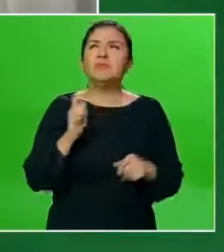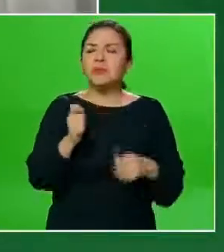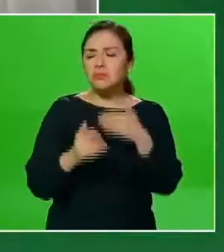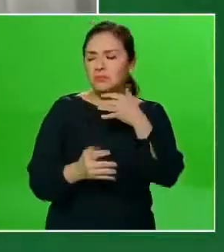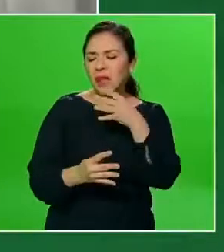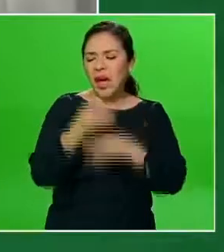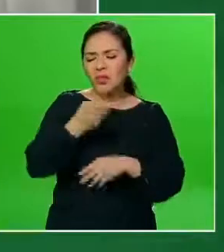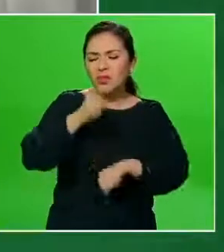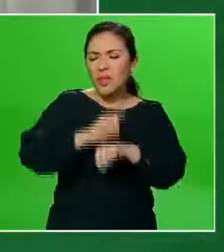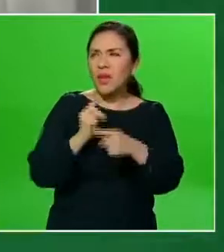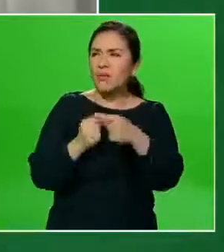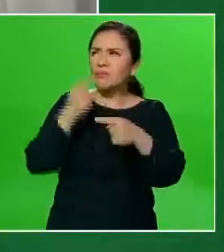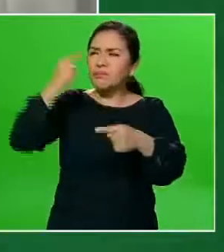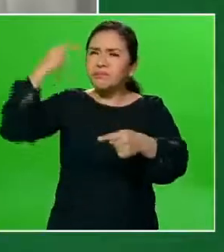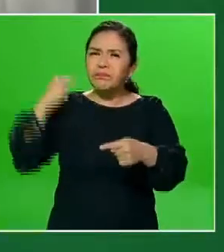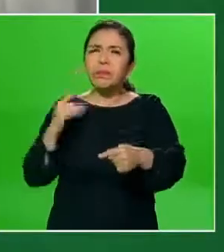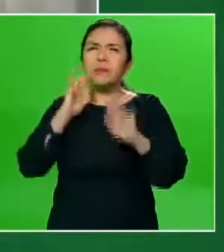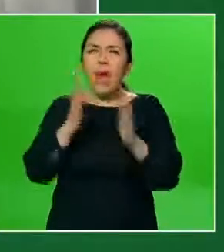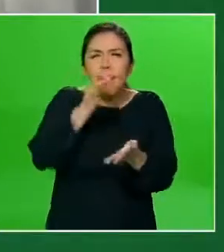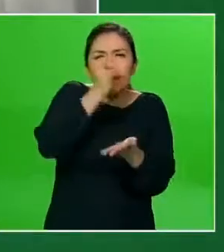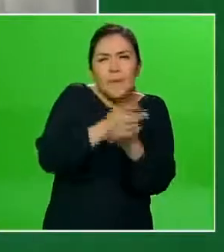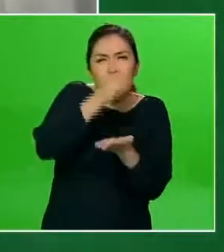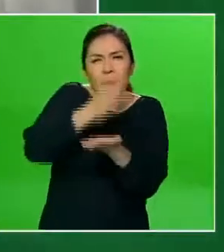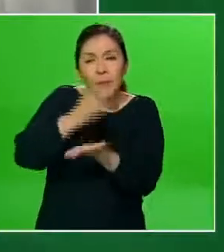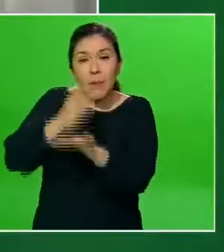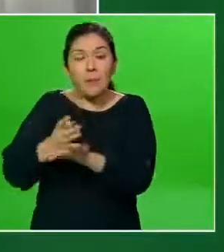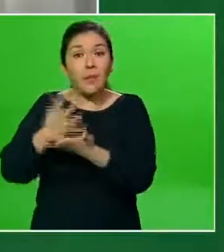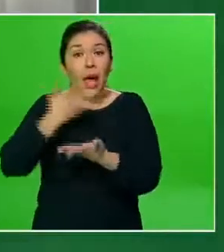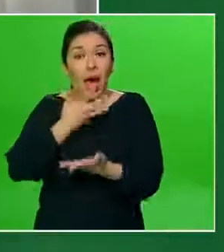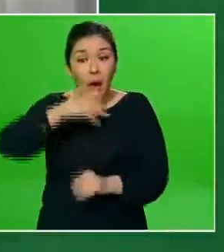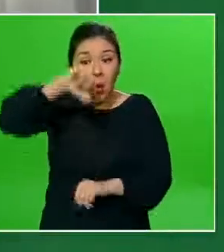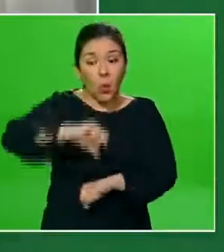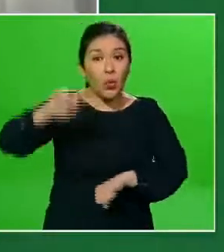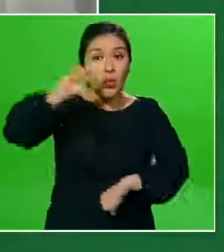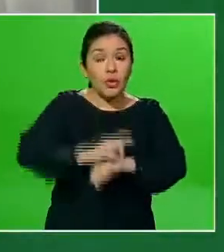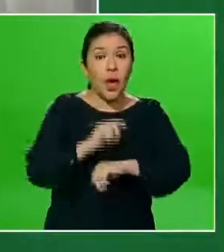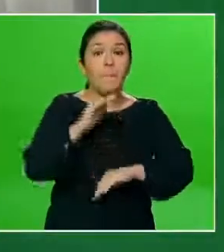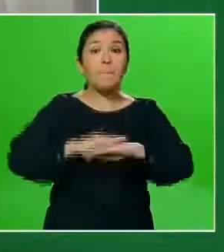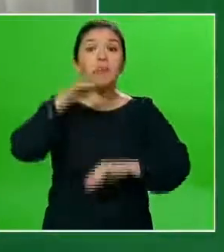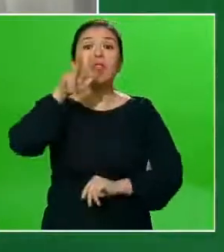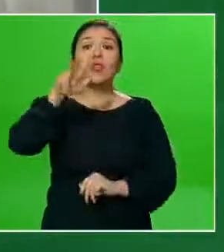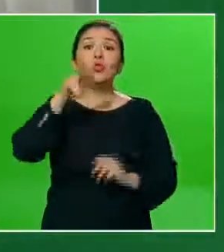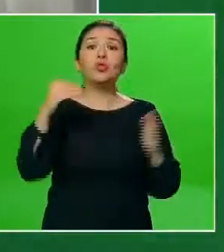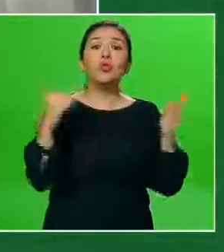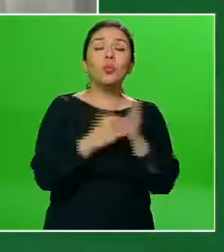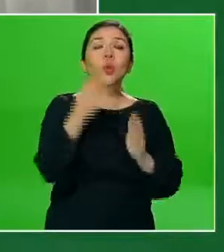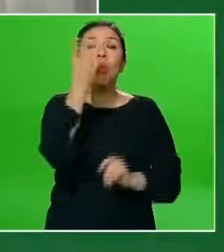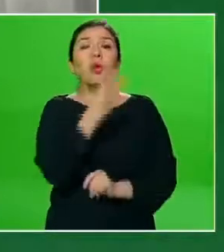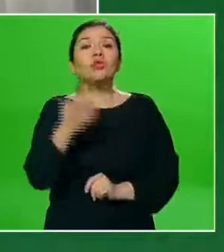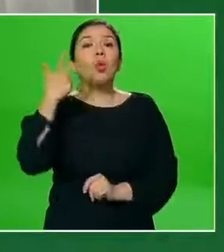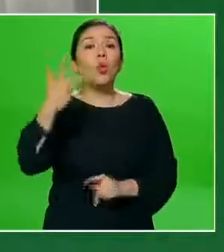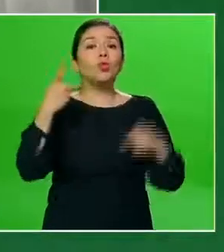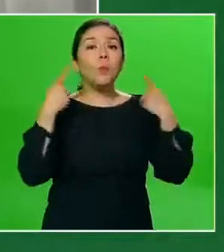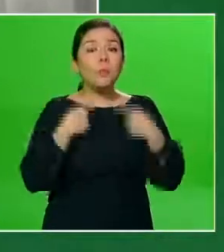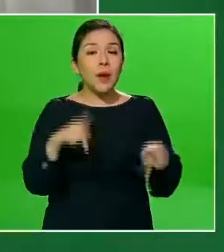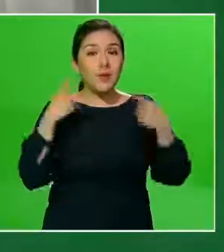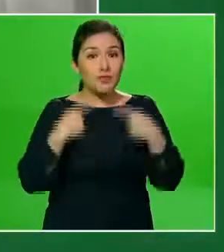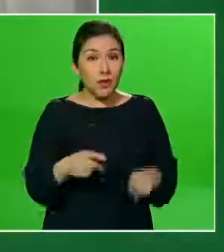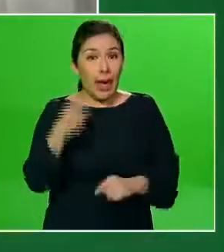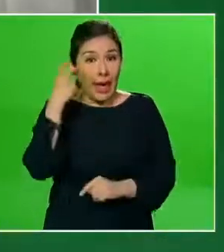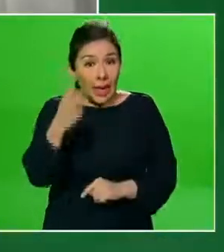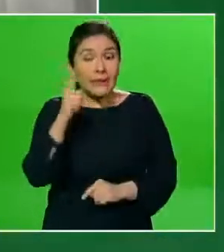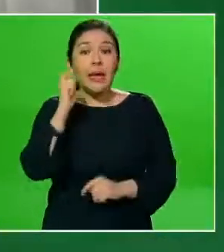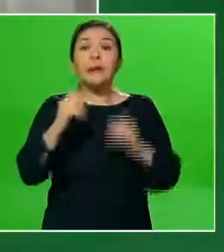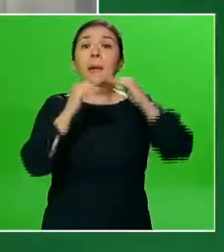días se han identificado ascienden el día de hoy a 18.408. Esto es un